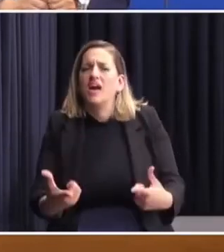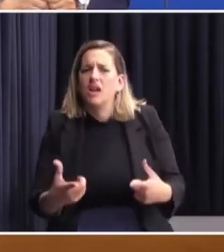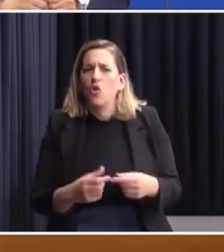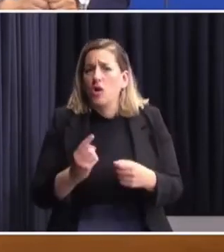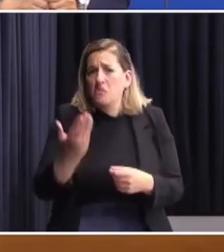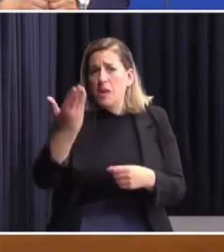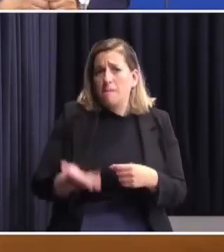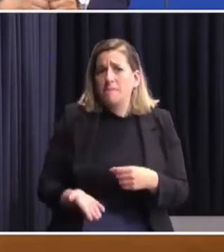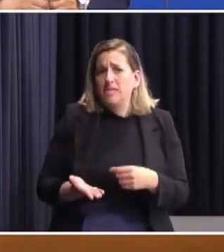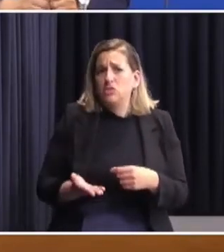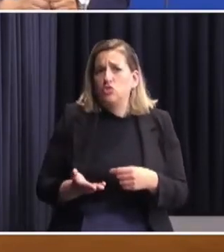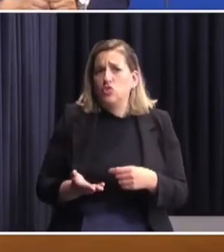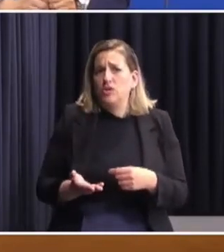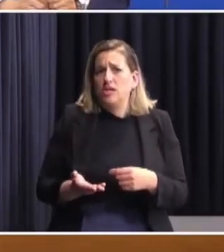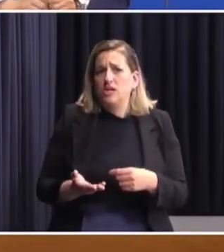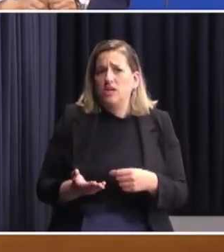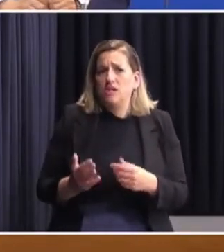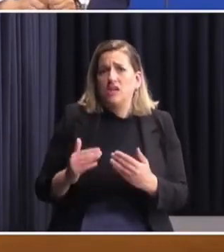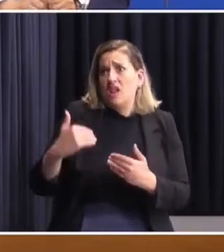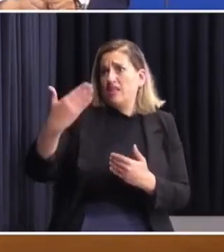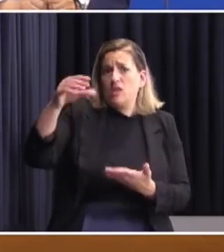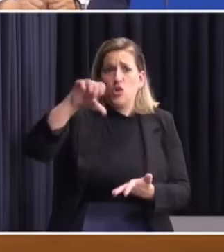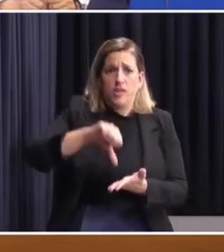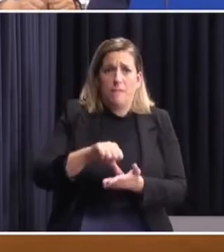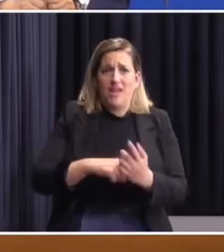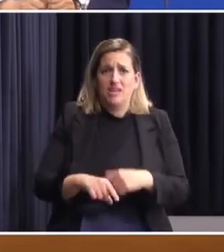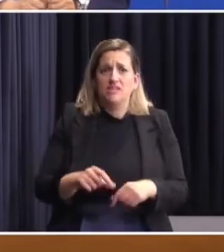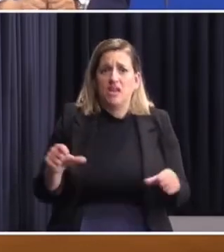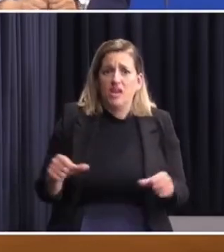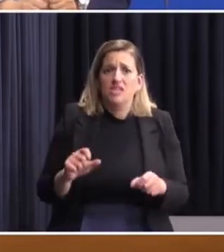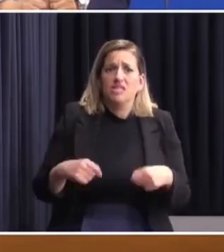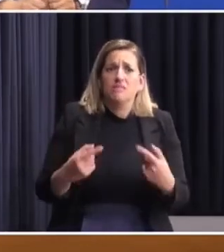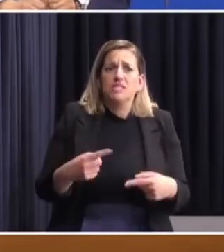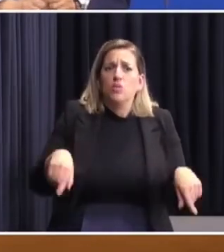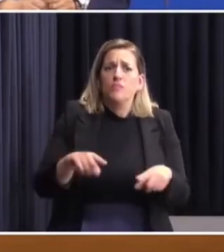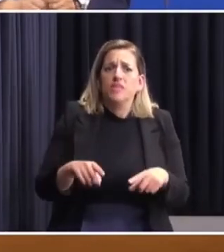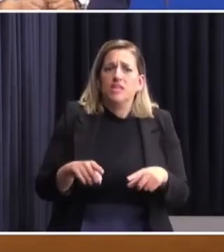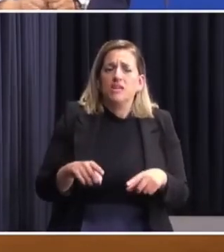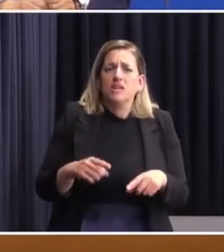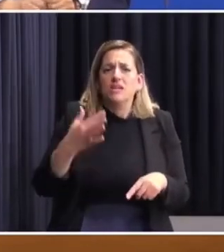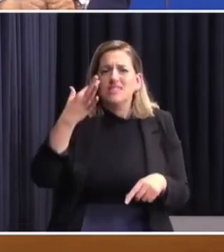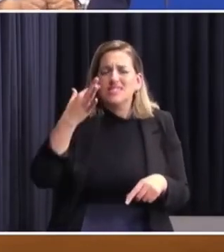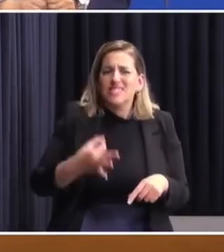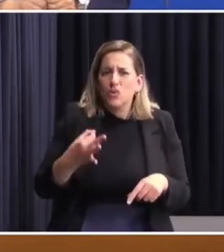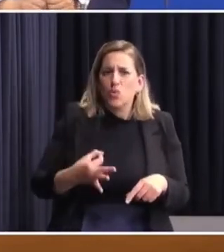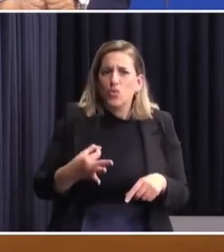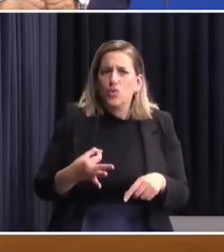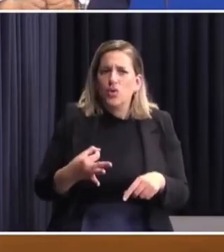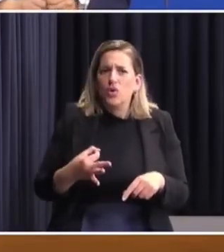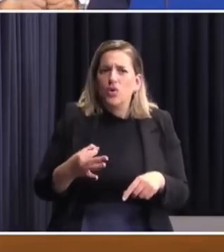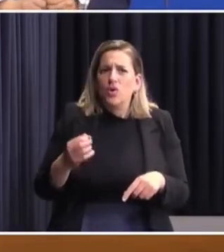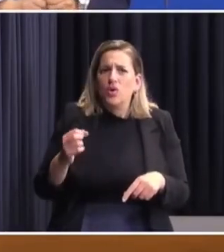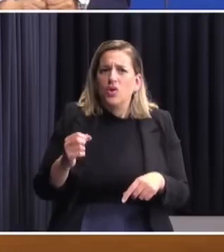Era un ciudadano en el exterior y el procedimiento había que hacerlo. A usted le consta en sí que